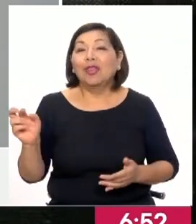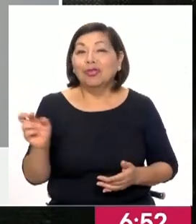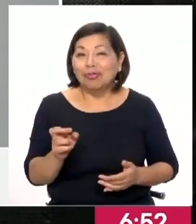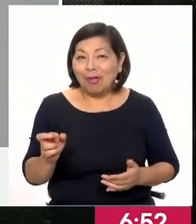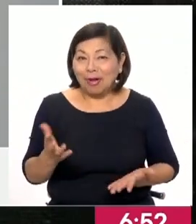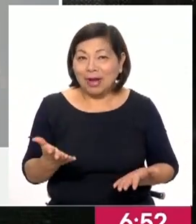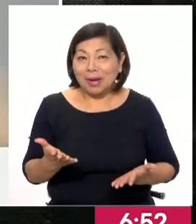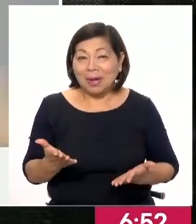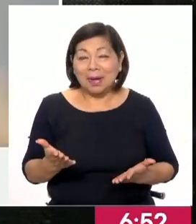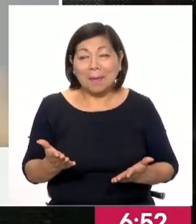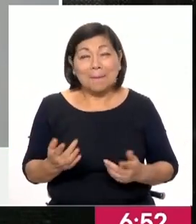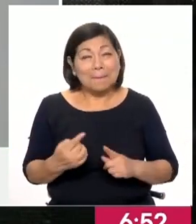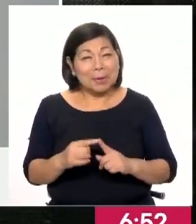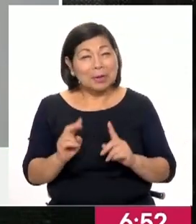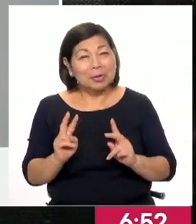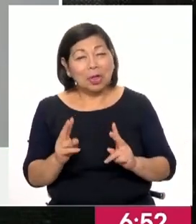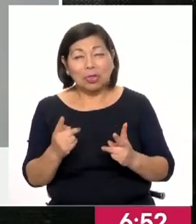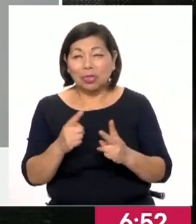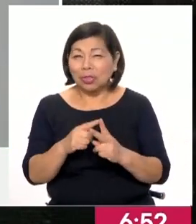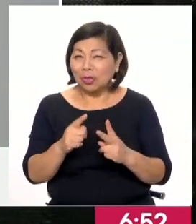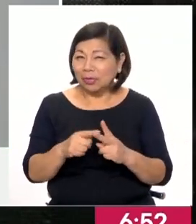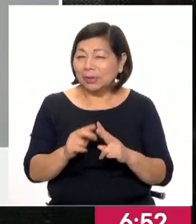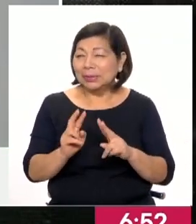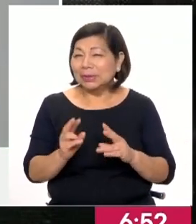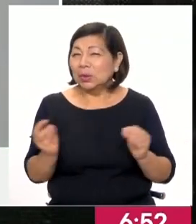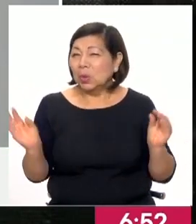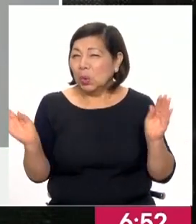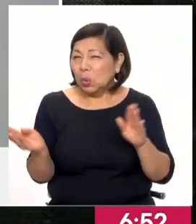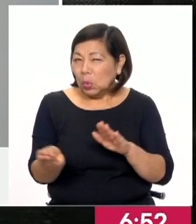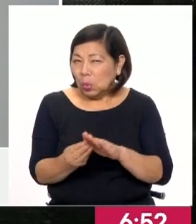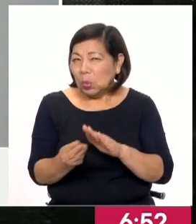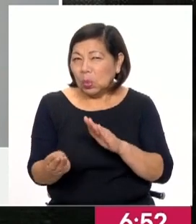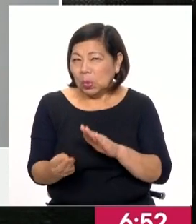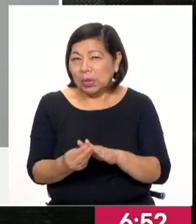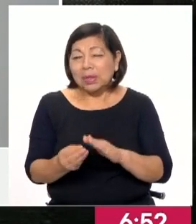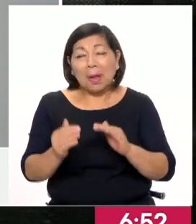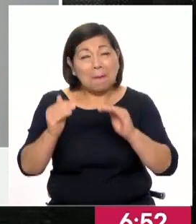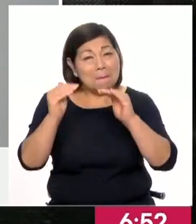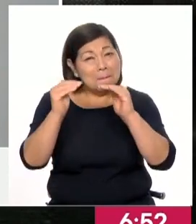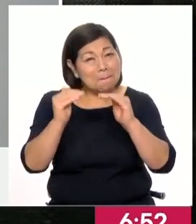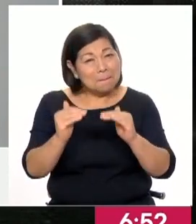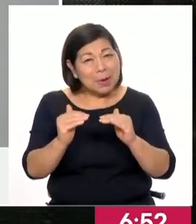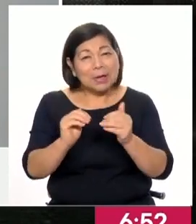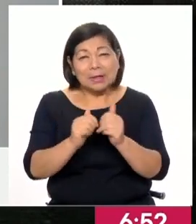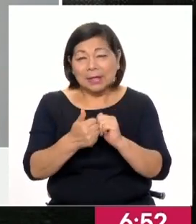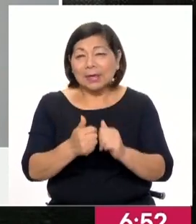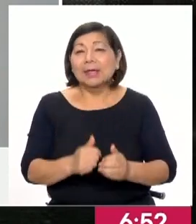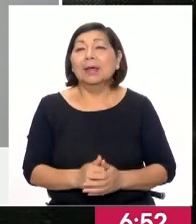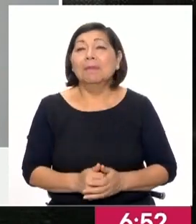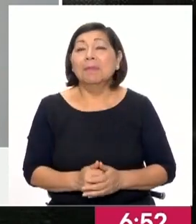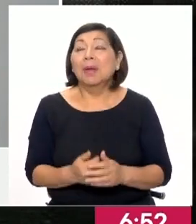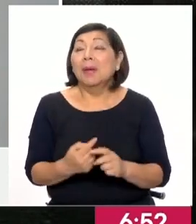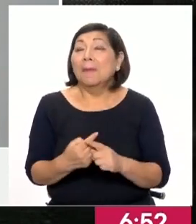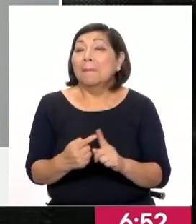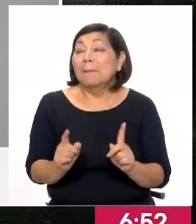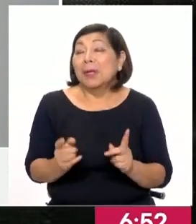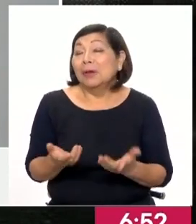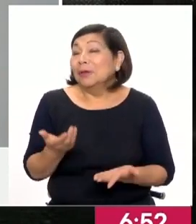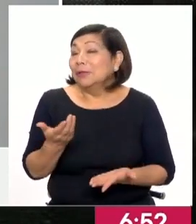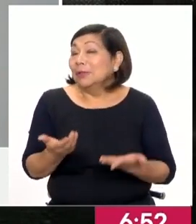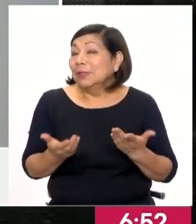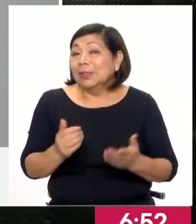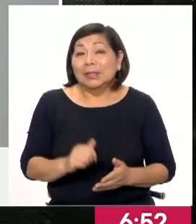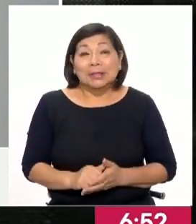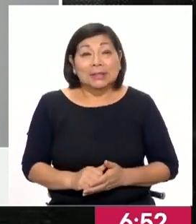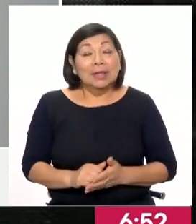que transitoriamente tenemos esos dos efectos que se están juntando y están presionando a la baja el tipo de cambio, ¿no? Pero probablemente